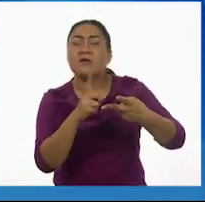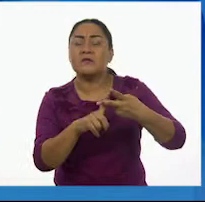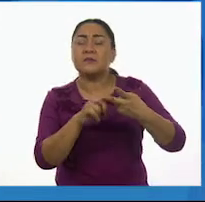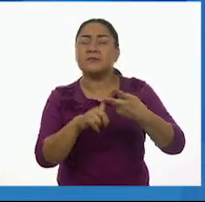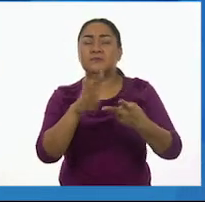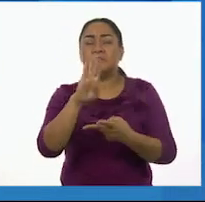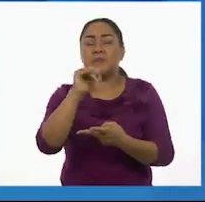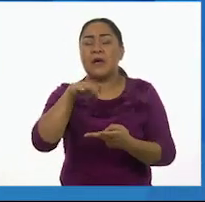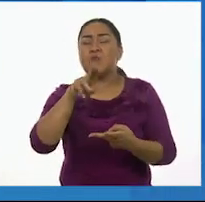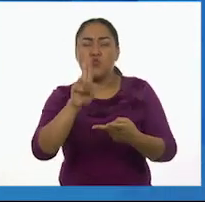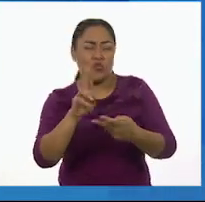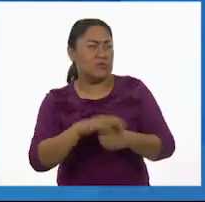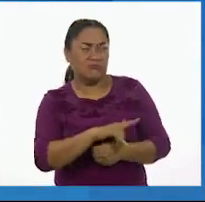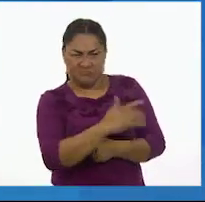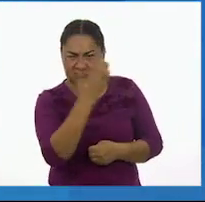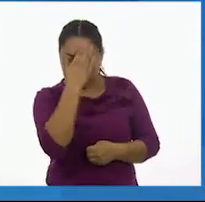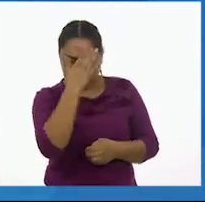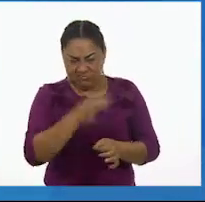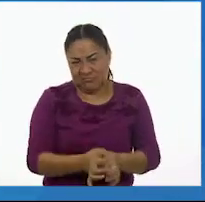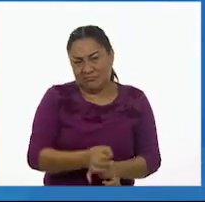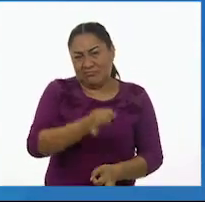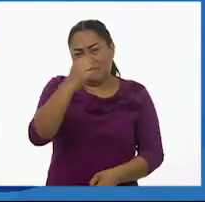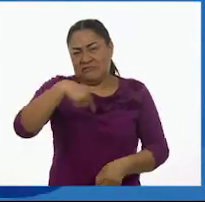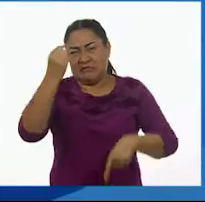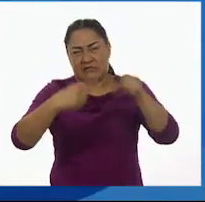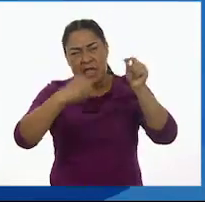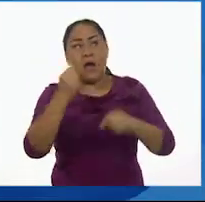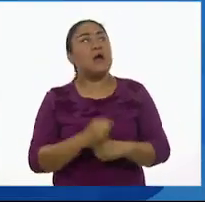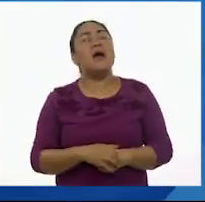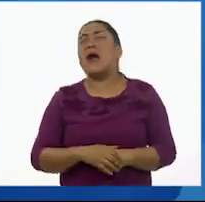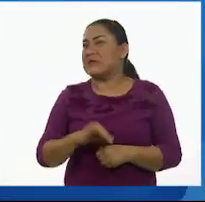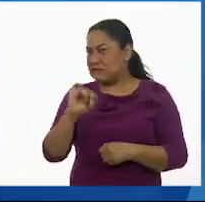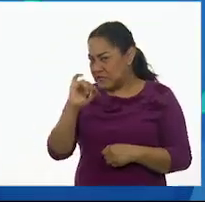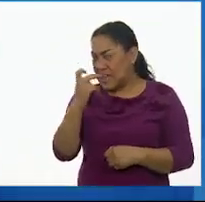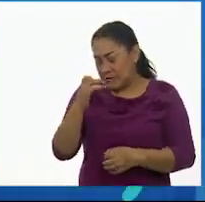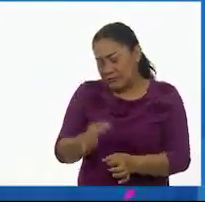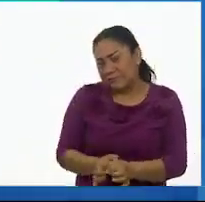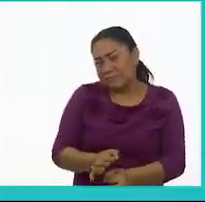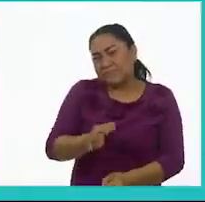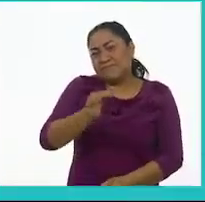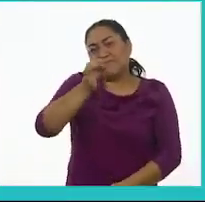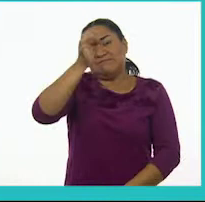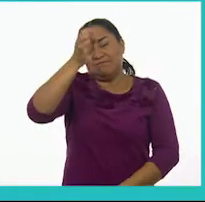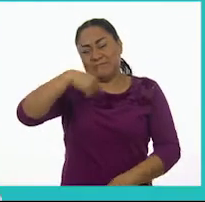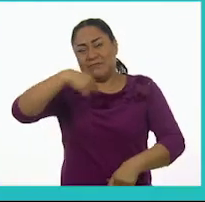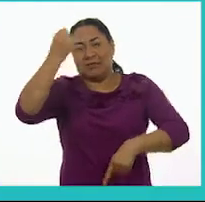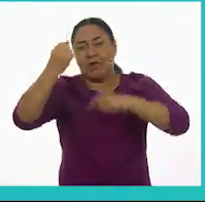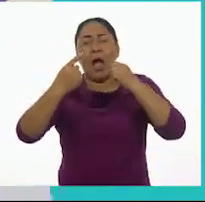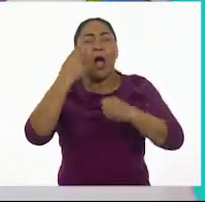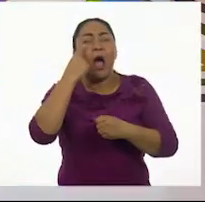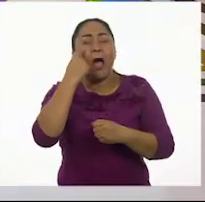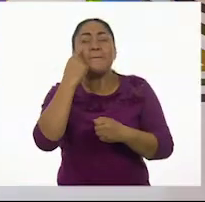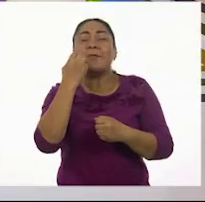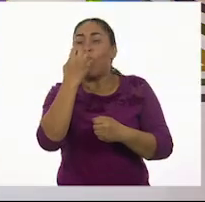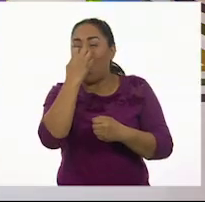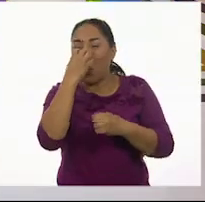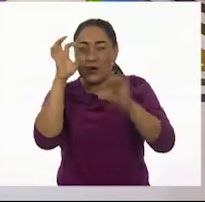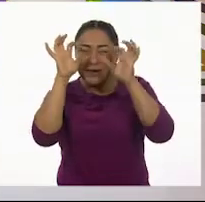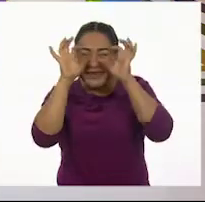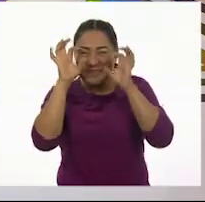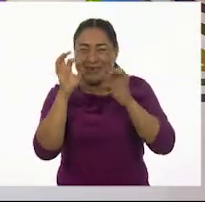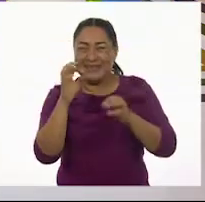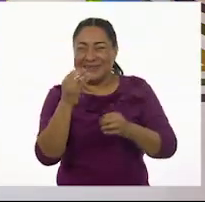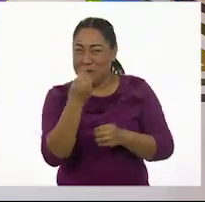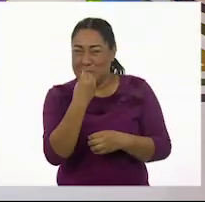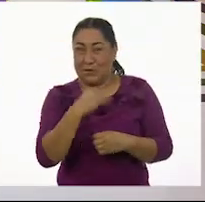del bambú. ¿Conoces el bambú? Sí, claro. Son unas varas que se comen los pandas. ¿Cómo estos, mira? Ah, sí,